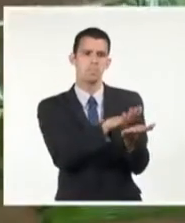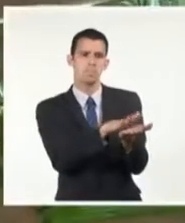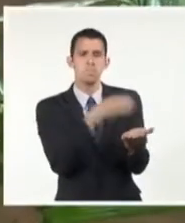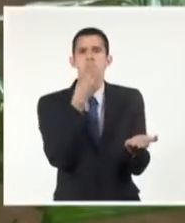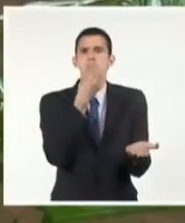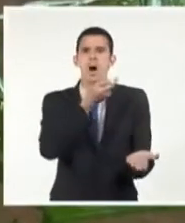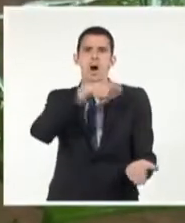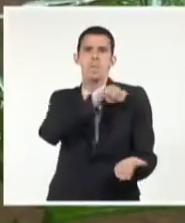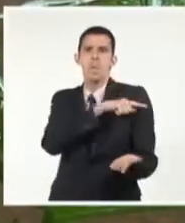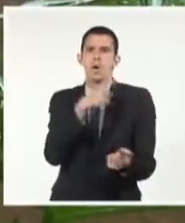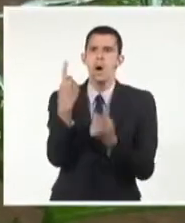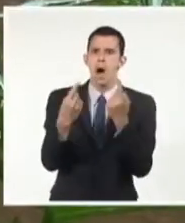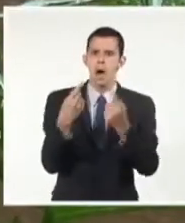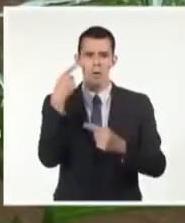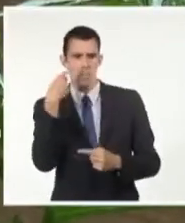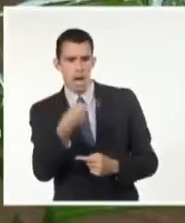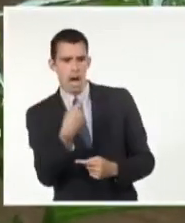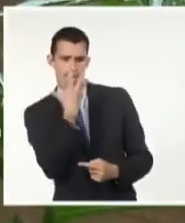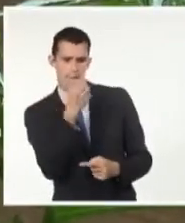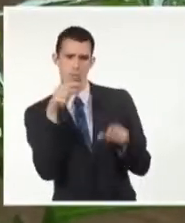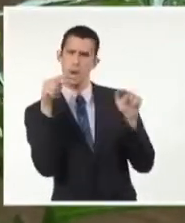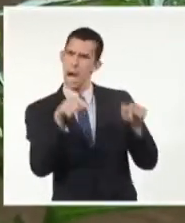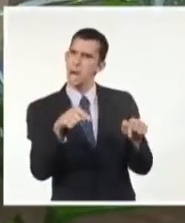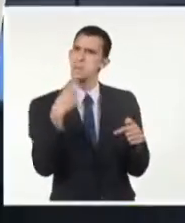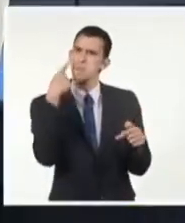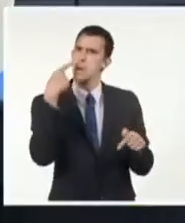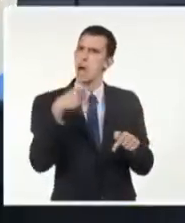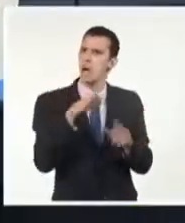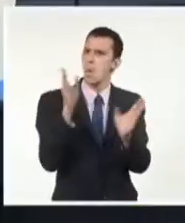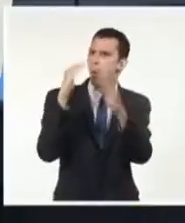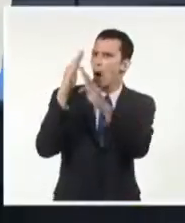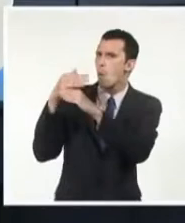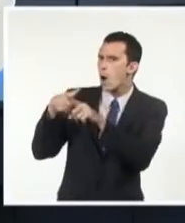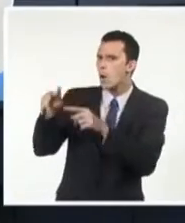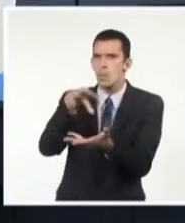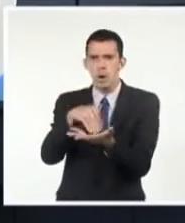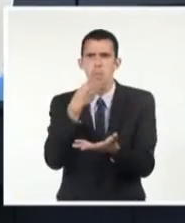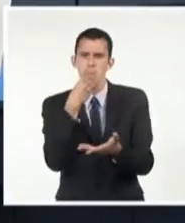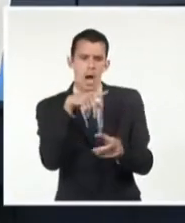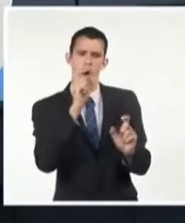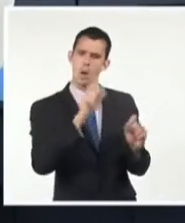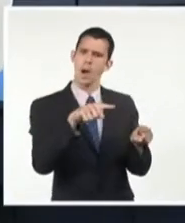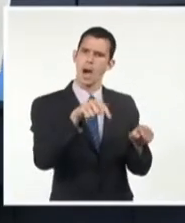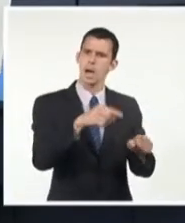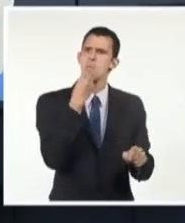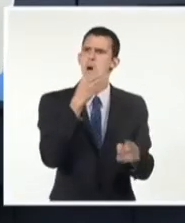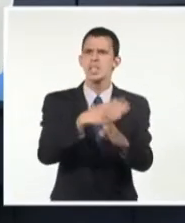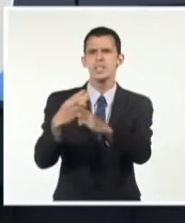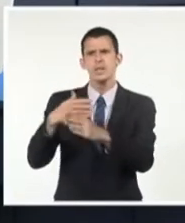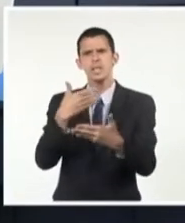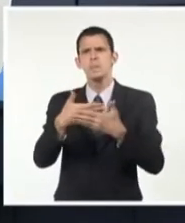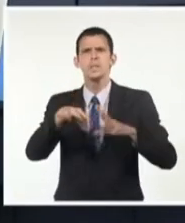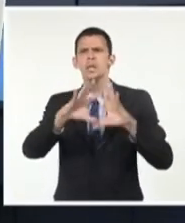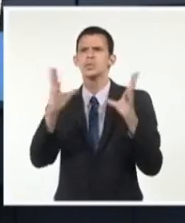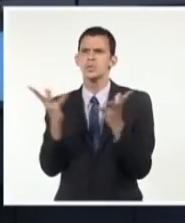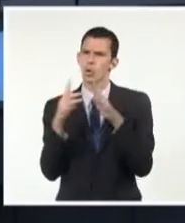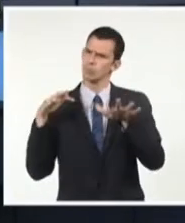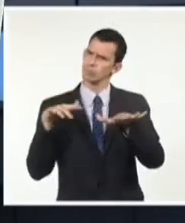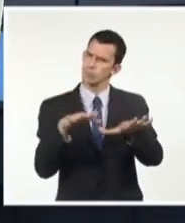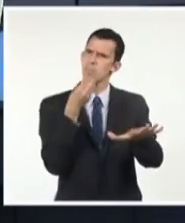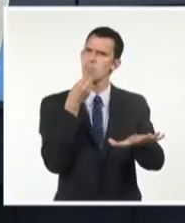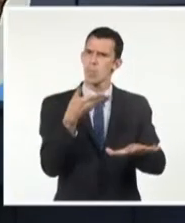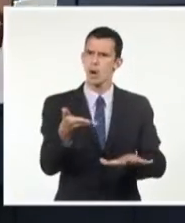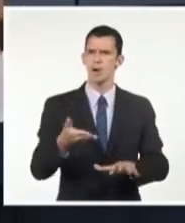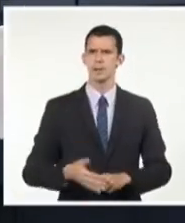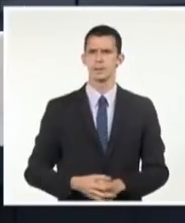población. Pueden participar otros organismos, entidades y todas las formas de gestión estatal. Punto final, Rey.